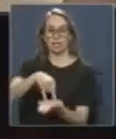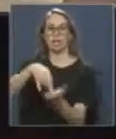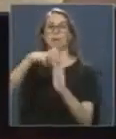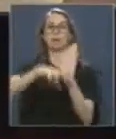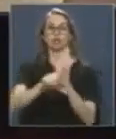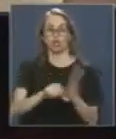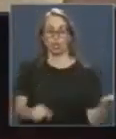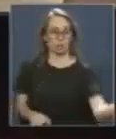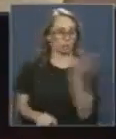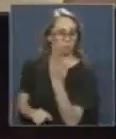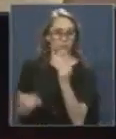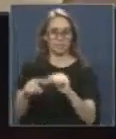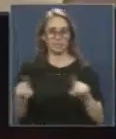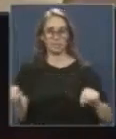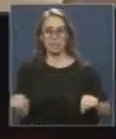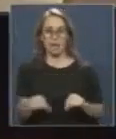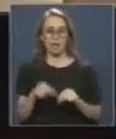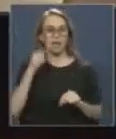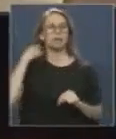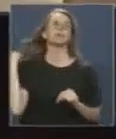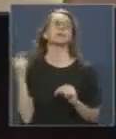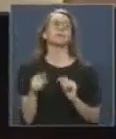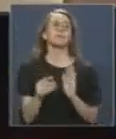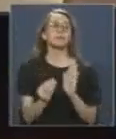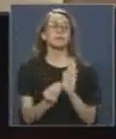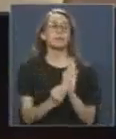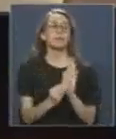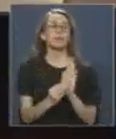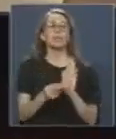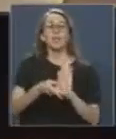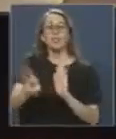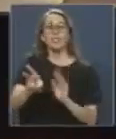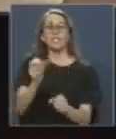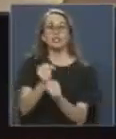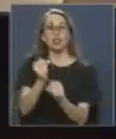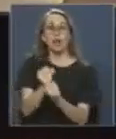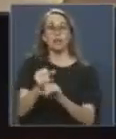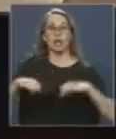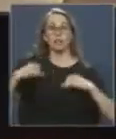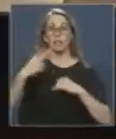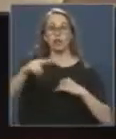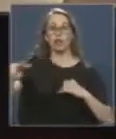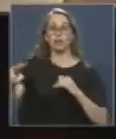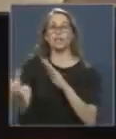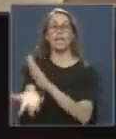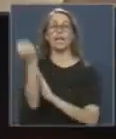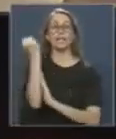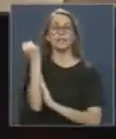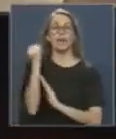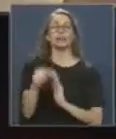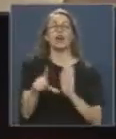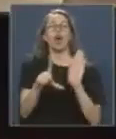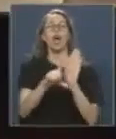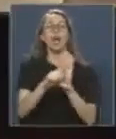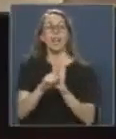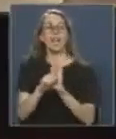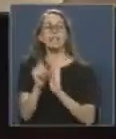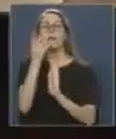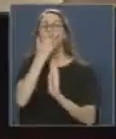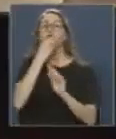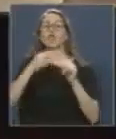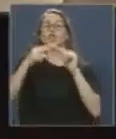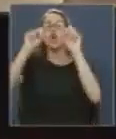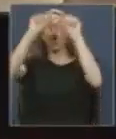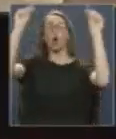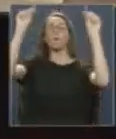que terminó quitando derechos laborales a los jóvenes. Son leyes con bellos títulos